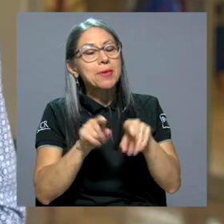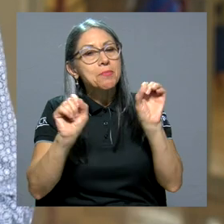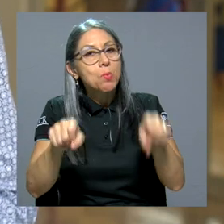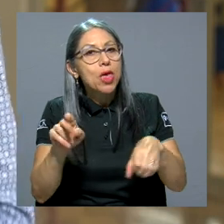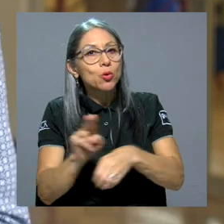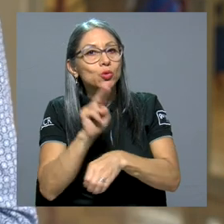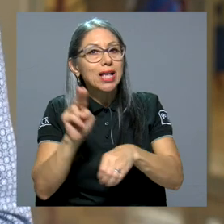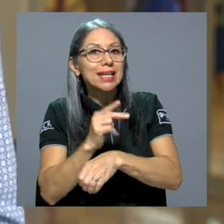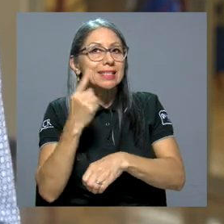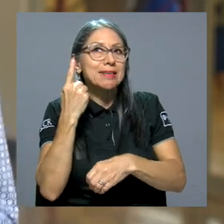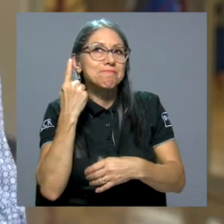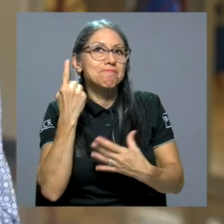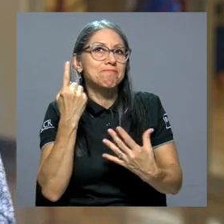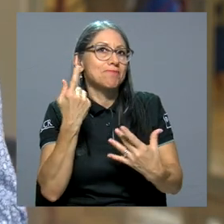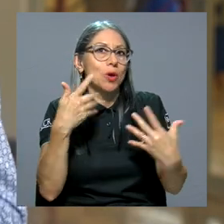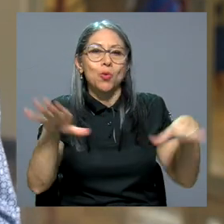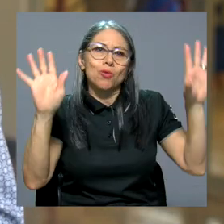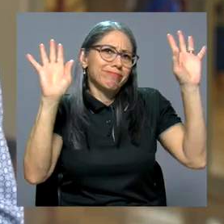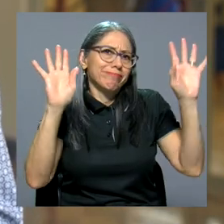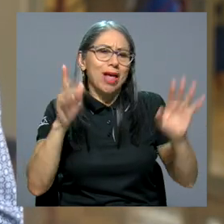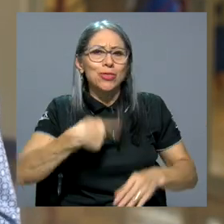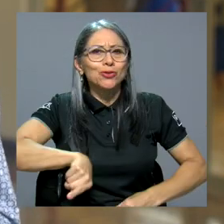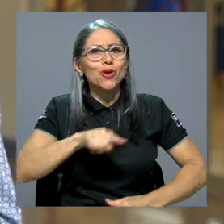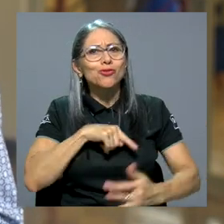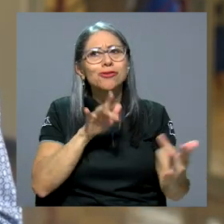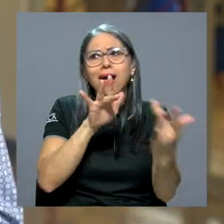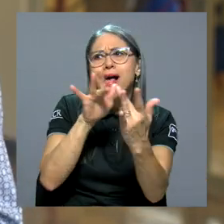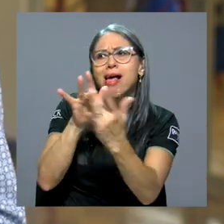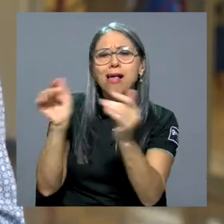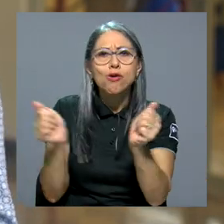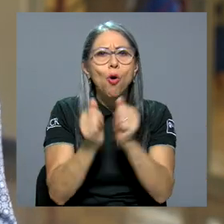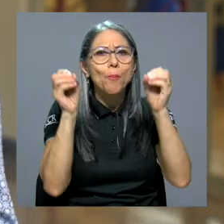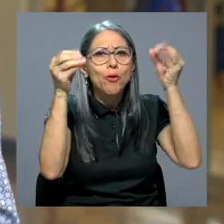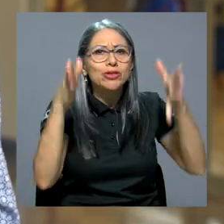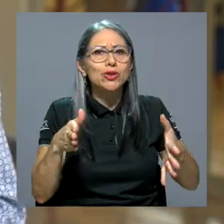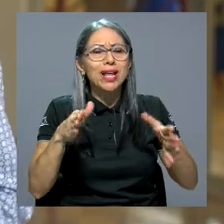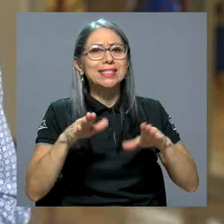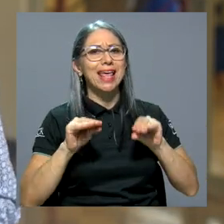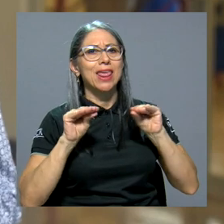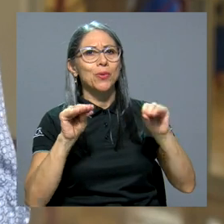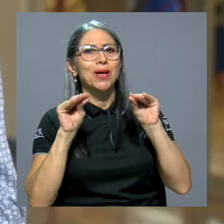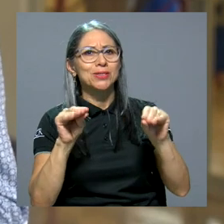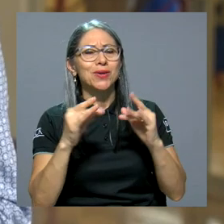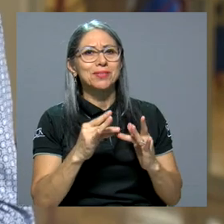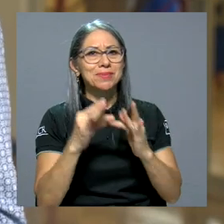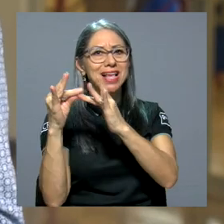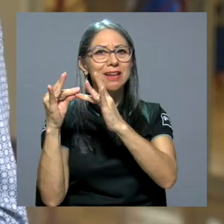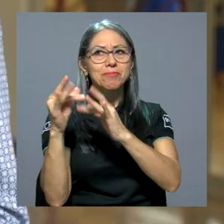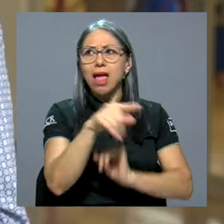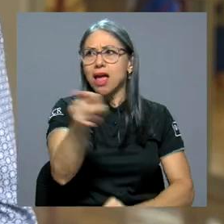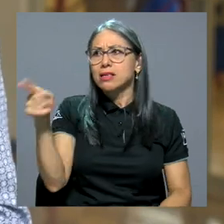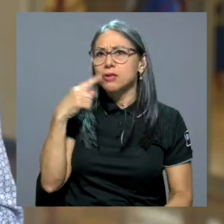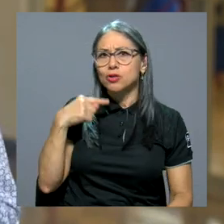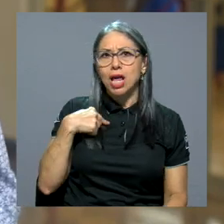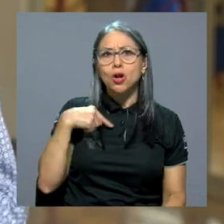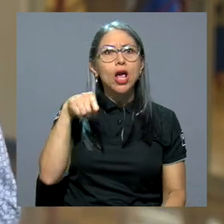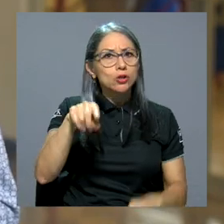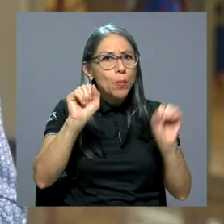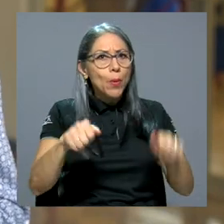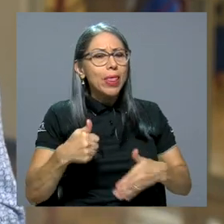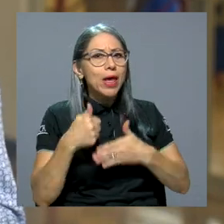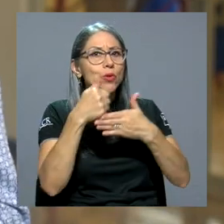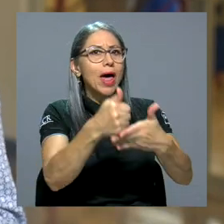usar, nos contactamos con profesoras de educación especial y que nos dijeron que eso puede servir mucho para